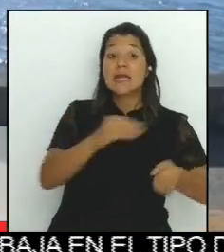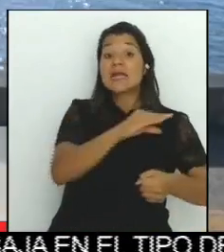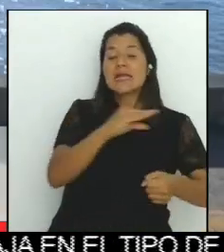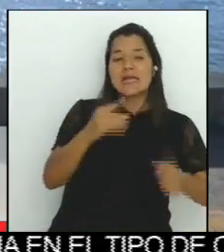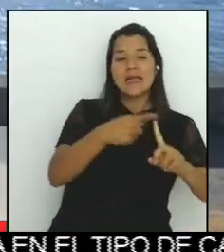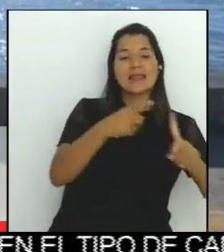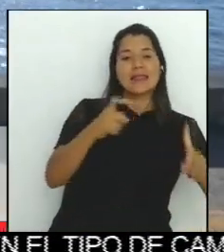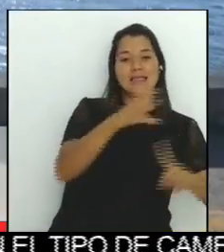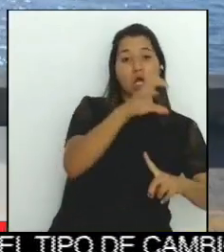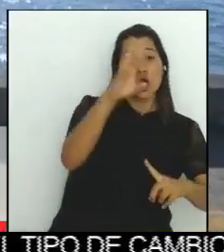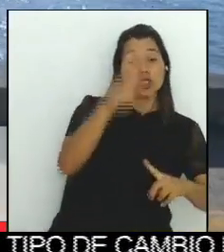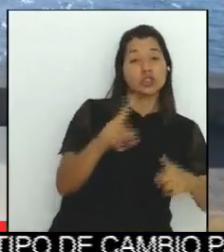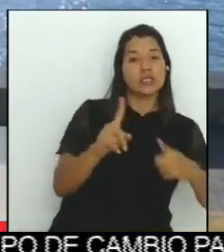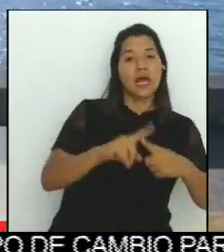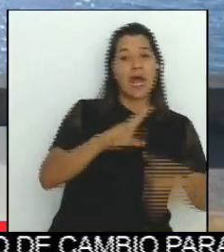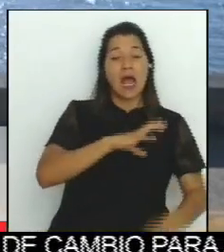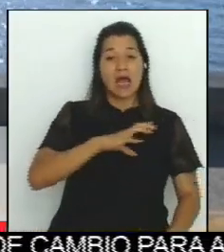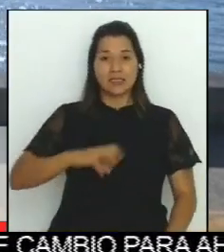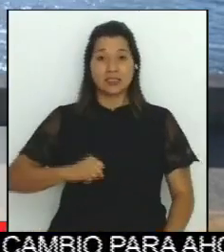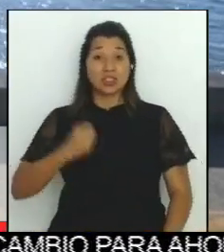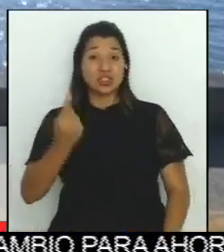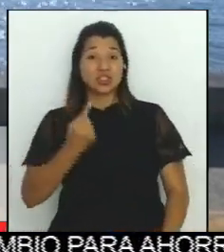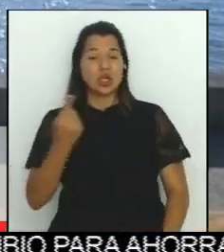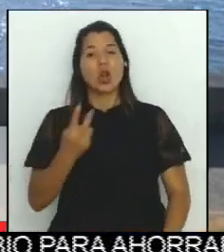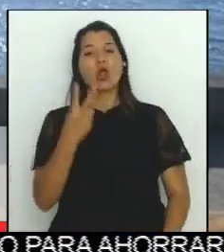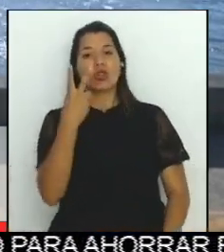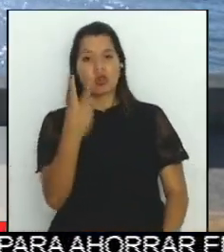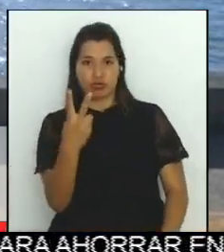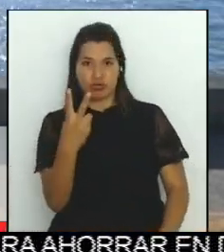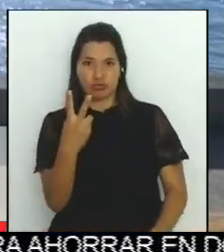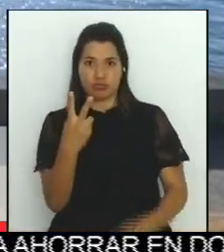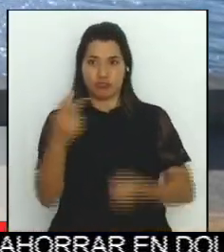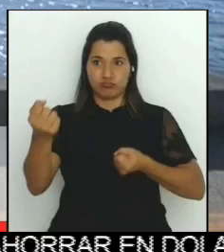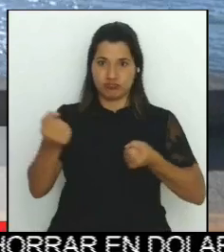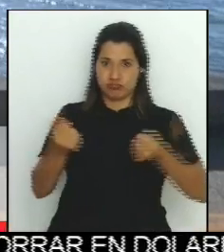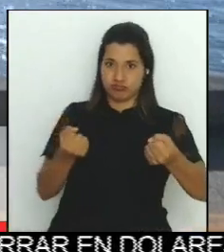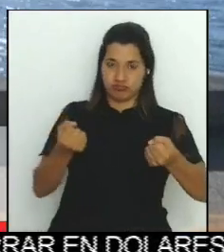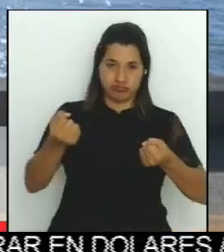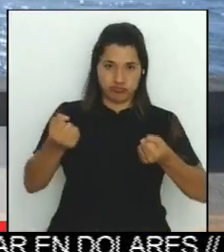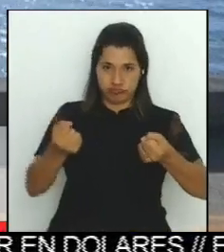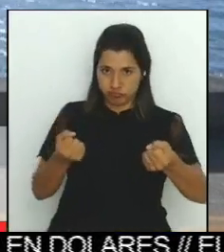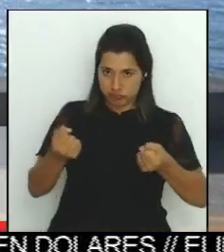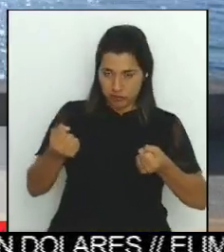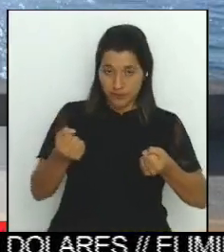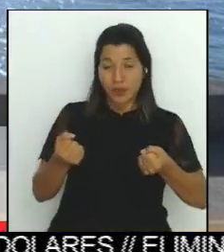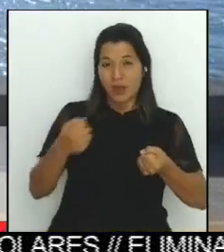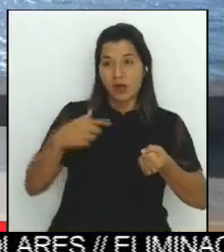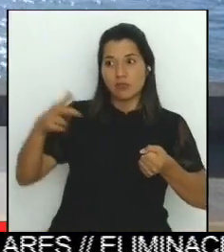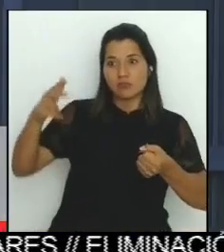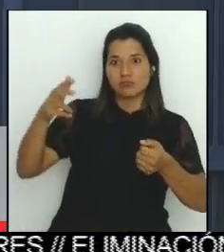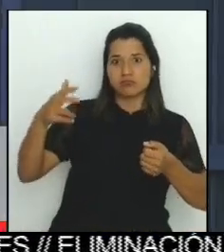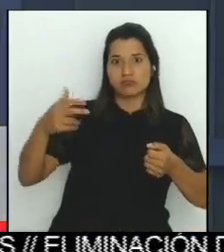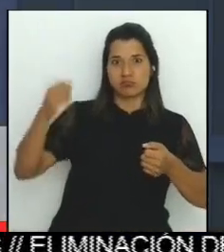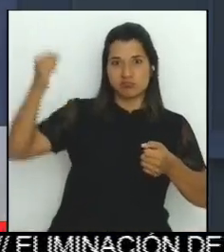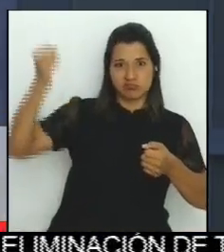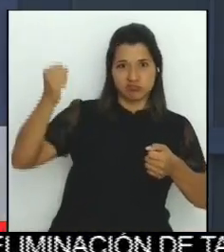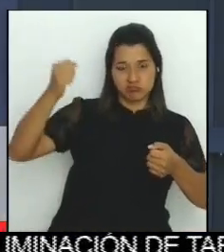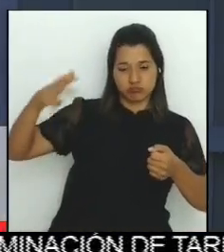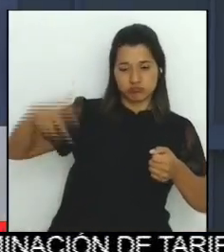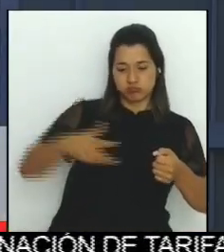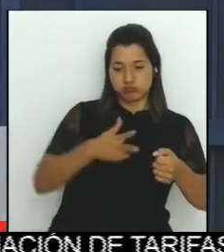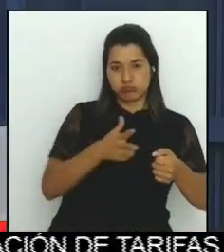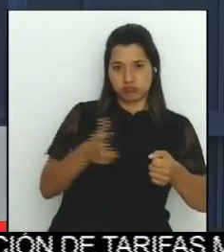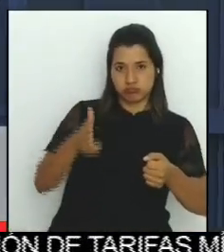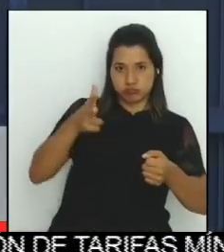transportaron dos furgones. Nosotros conversamos esta tarde con algunas cámaras exportadoras, quienes indican